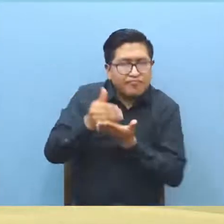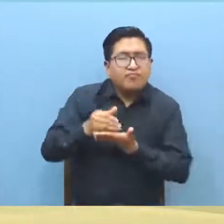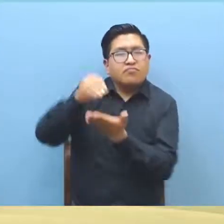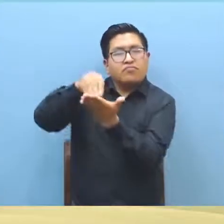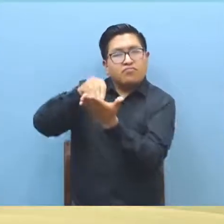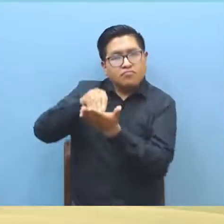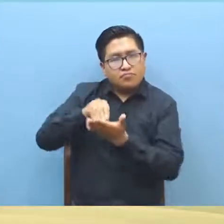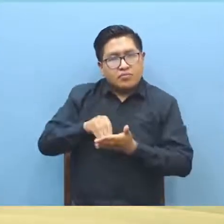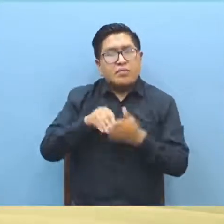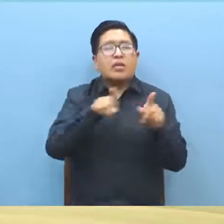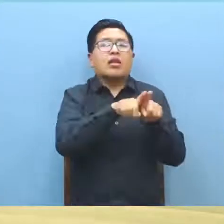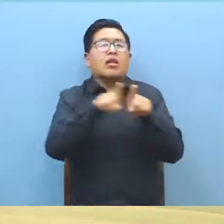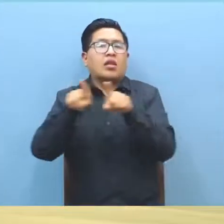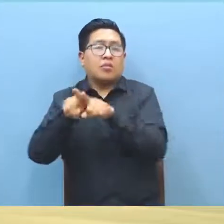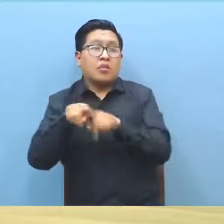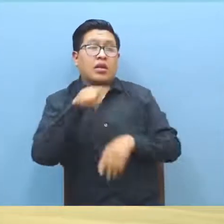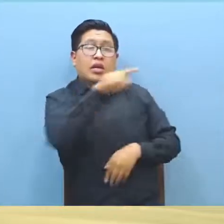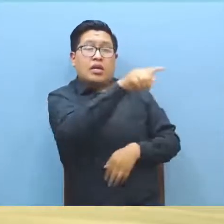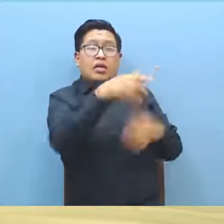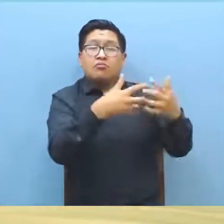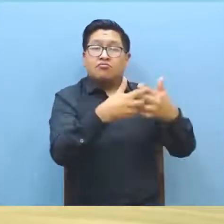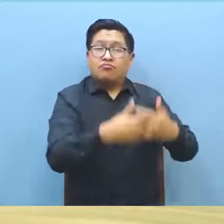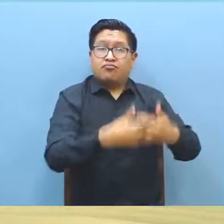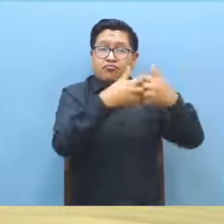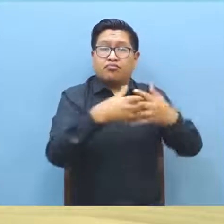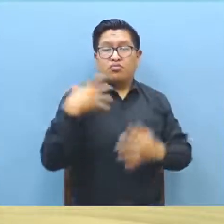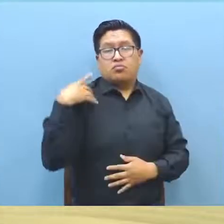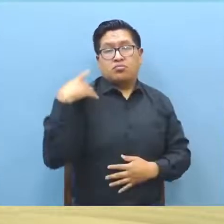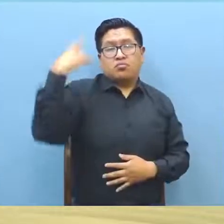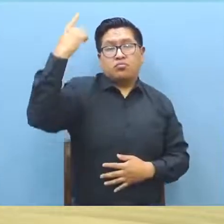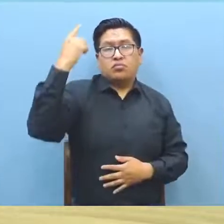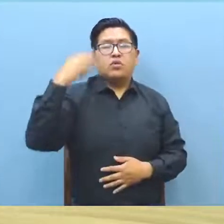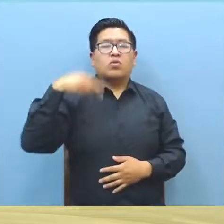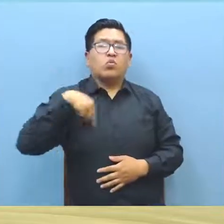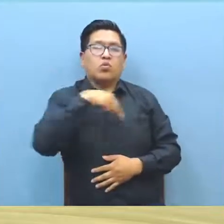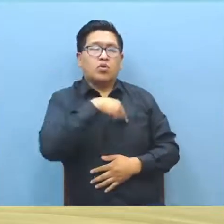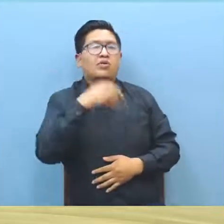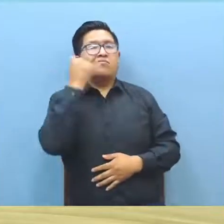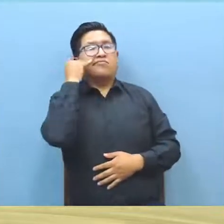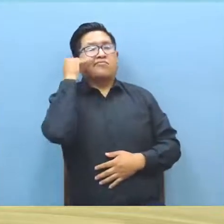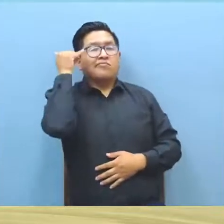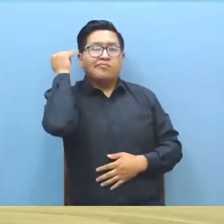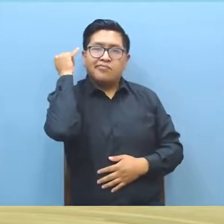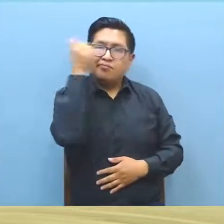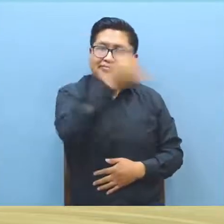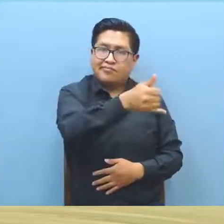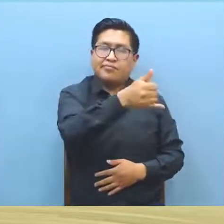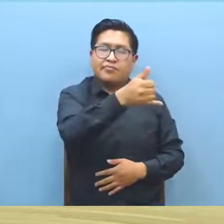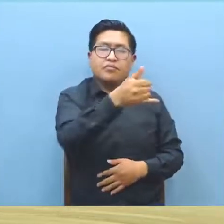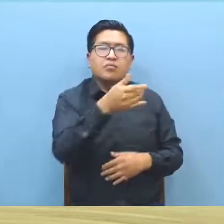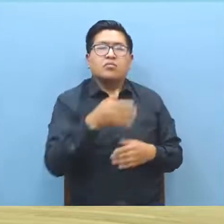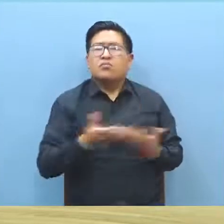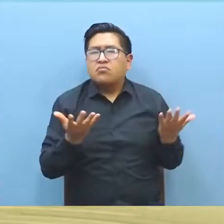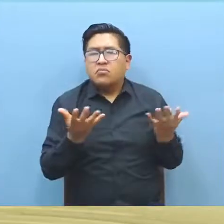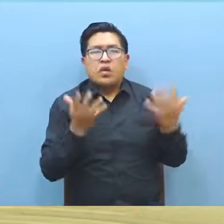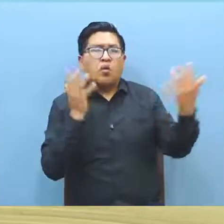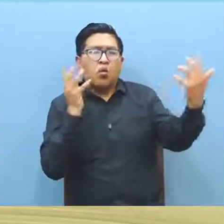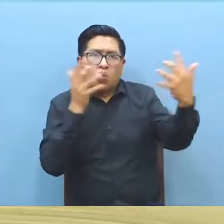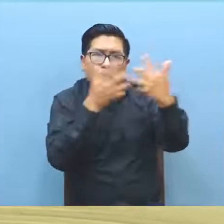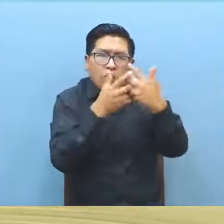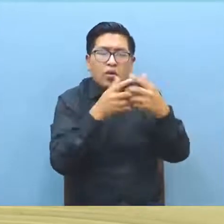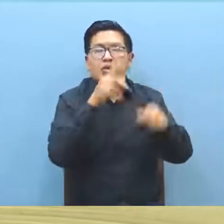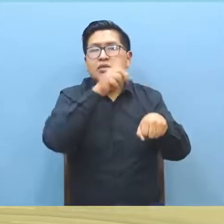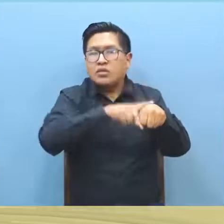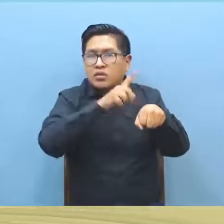de teléfonos del gerente, del coquetario del ingeniero Paz, hemos hecho una llamada en primera instancia a esta personalidad con la finalidad de pedirle que